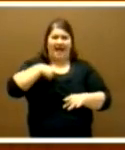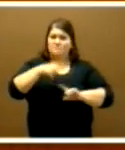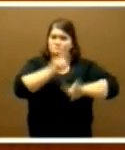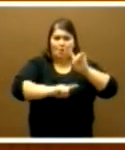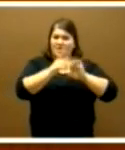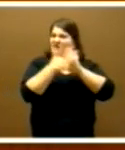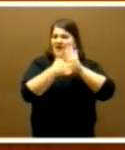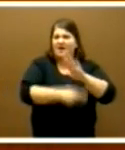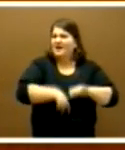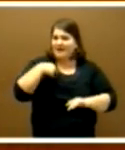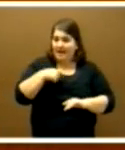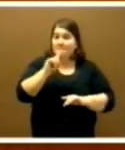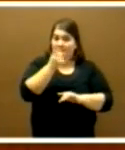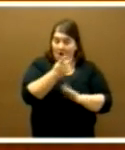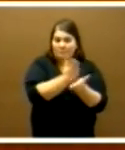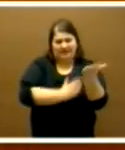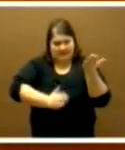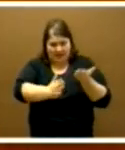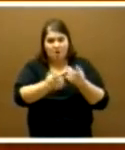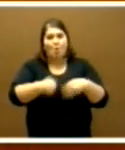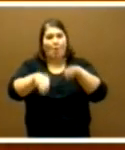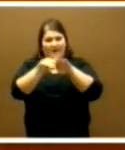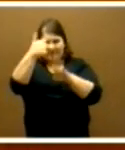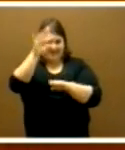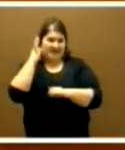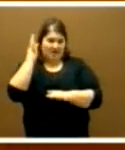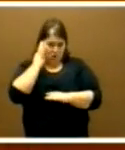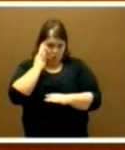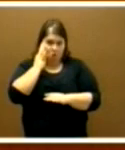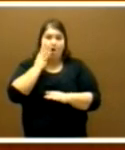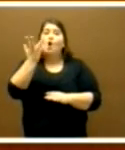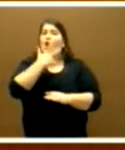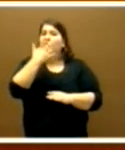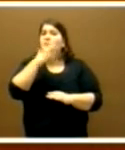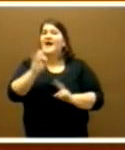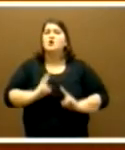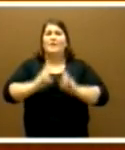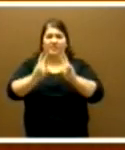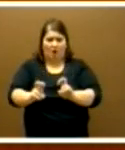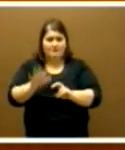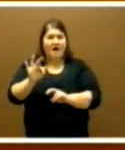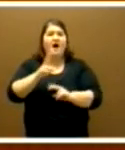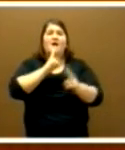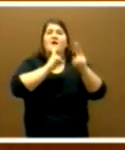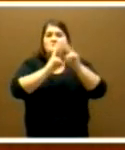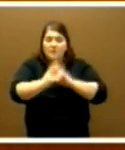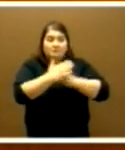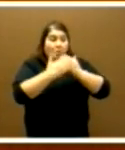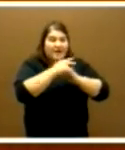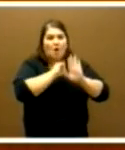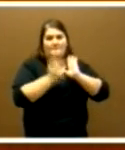partiendo de los principios de transversalidad, igualdad de género, conocimiento e innovación y respuesta pública integral.